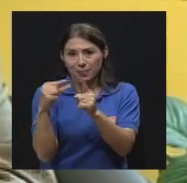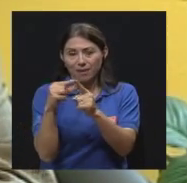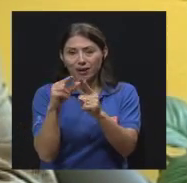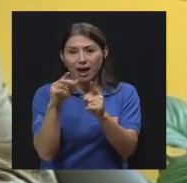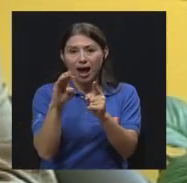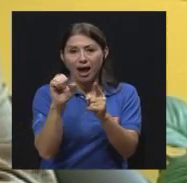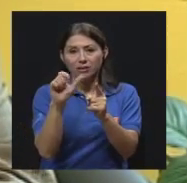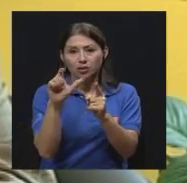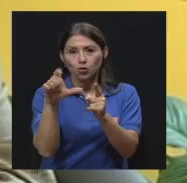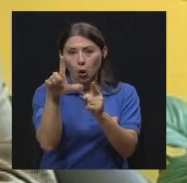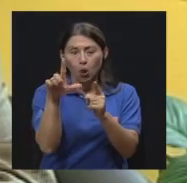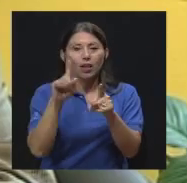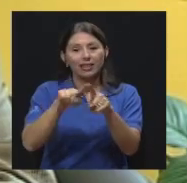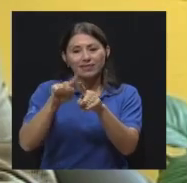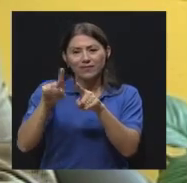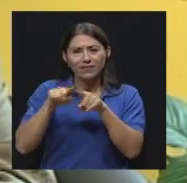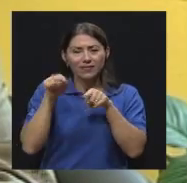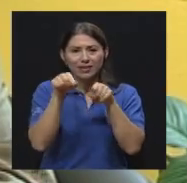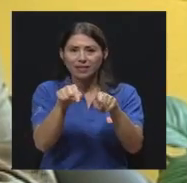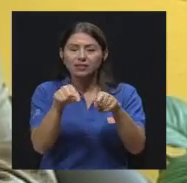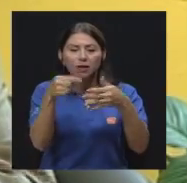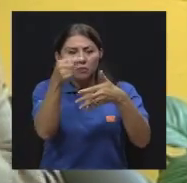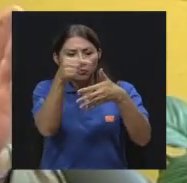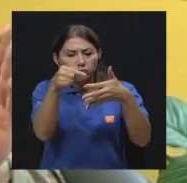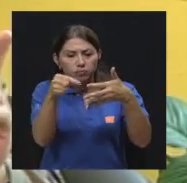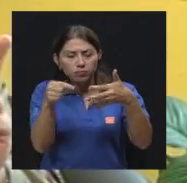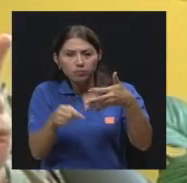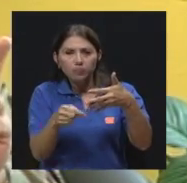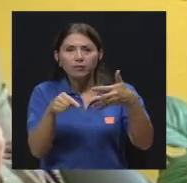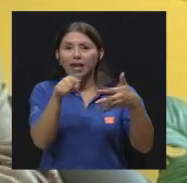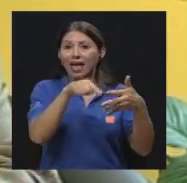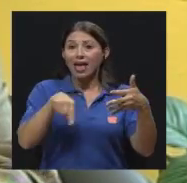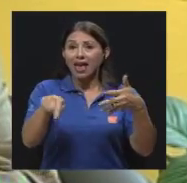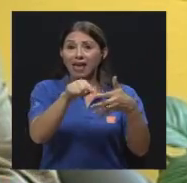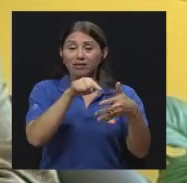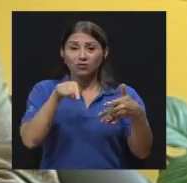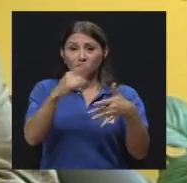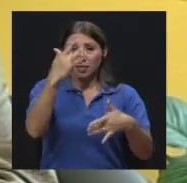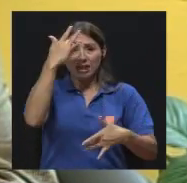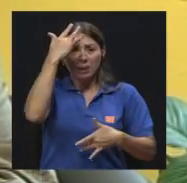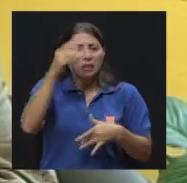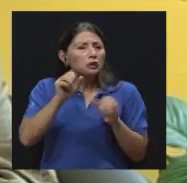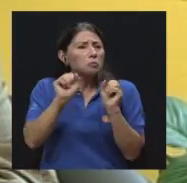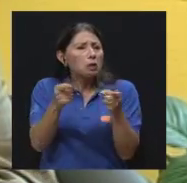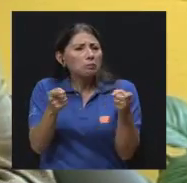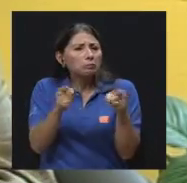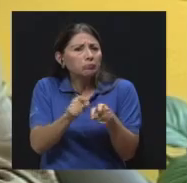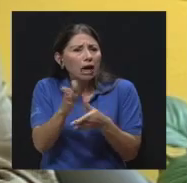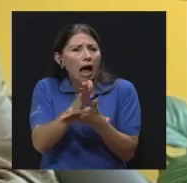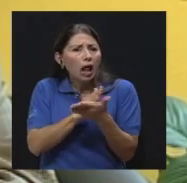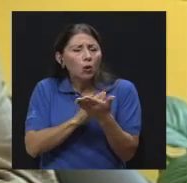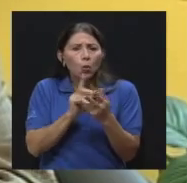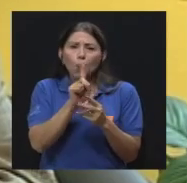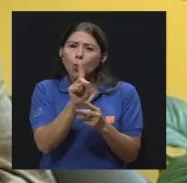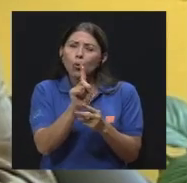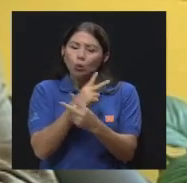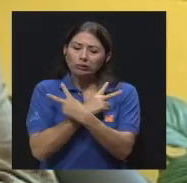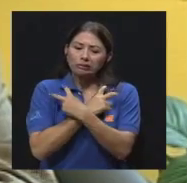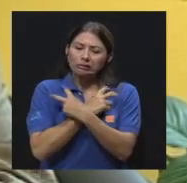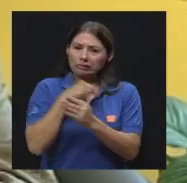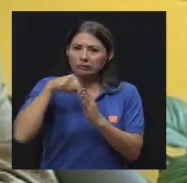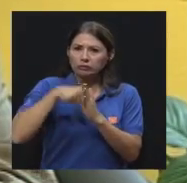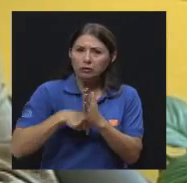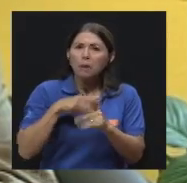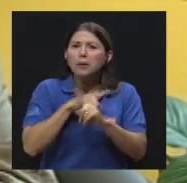Estos medicamentos son potencialmente hepatotóxicos, ¿verdad? Ahora, la hepatotoxicidad no es tan